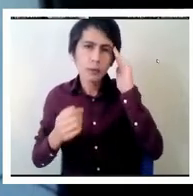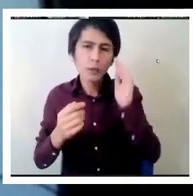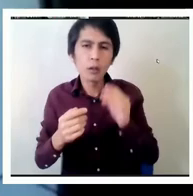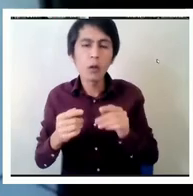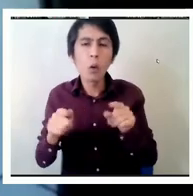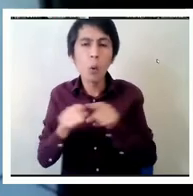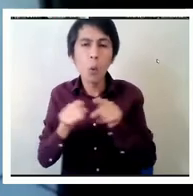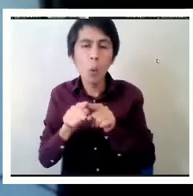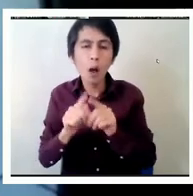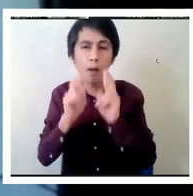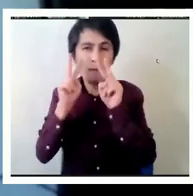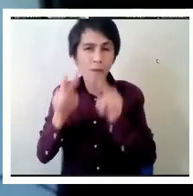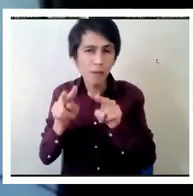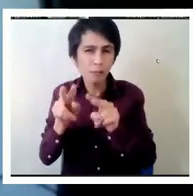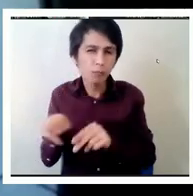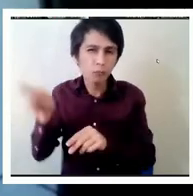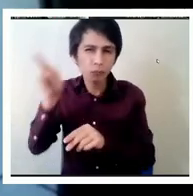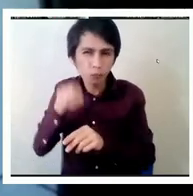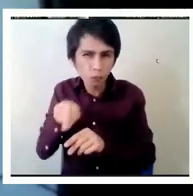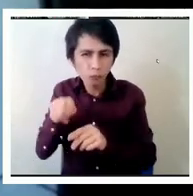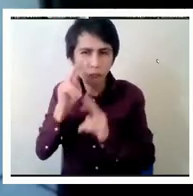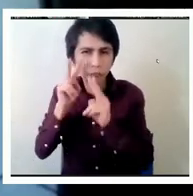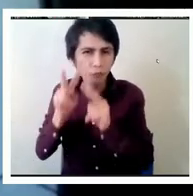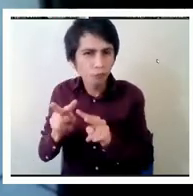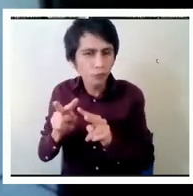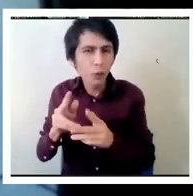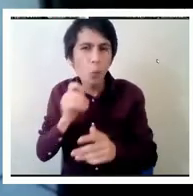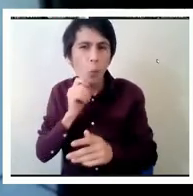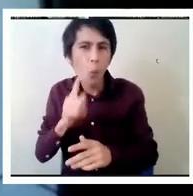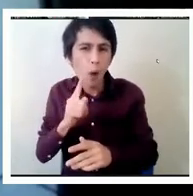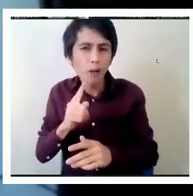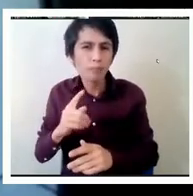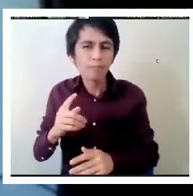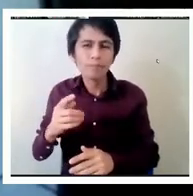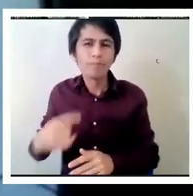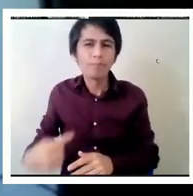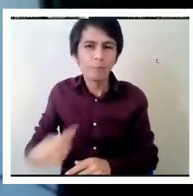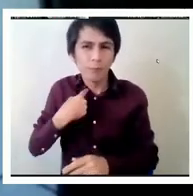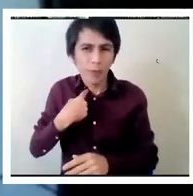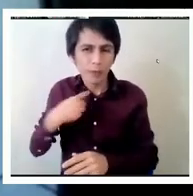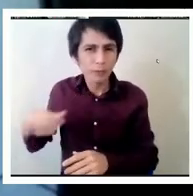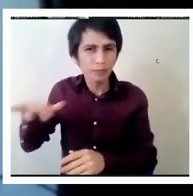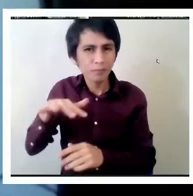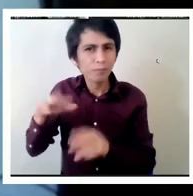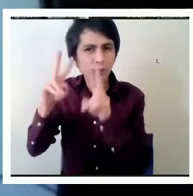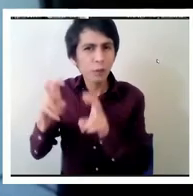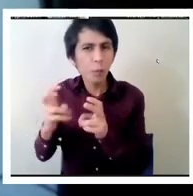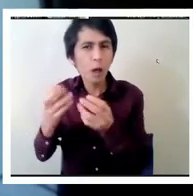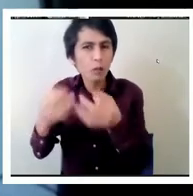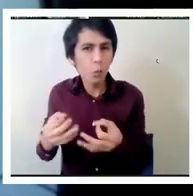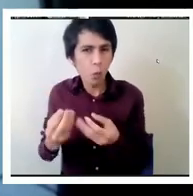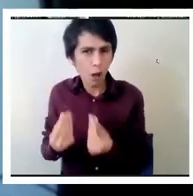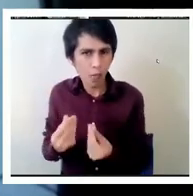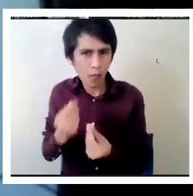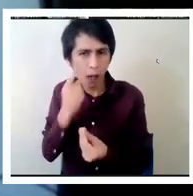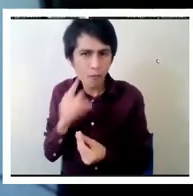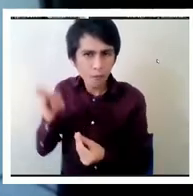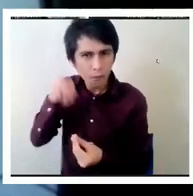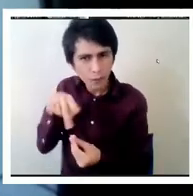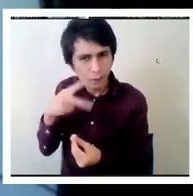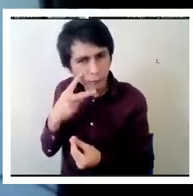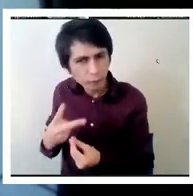efectos indeseados de las prácticas que teníamos instaladas para asegurar la calidad. Hoy día lo que yo quiero hacer es